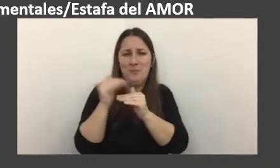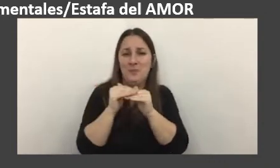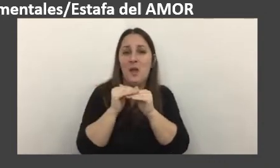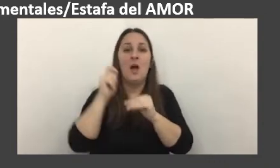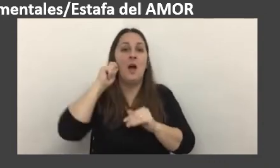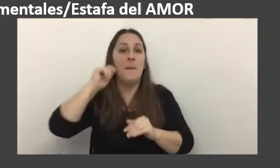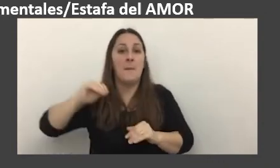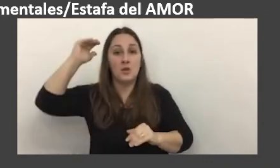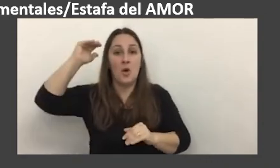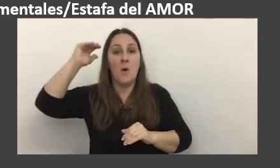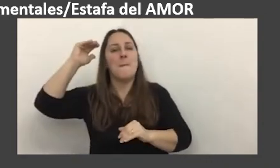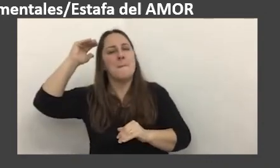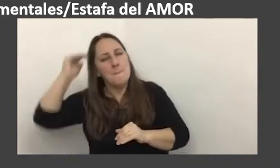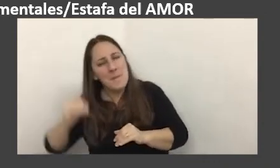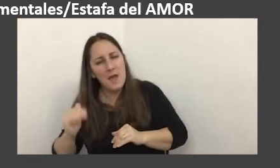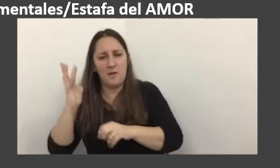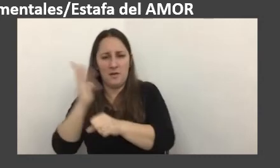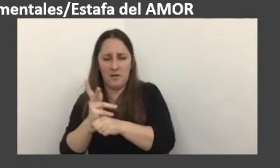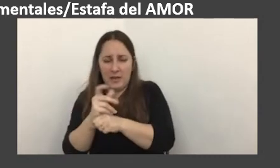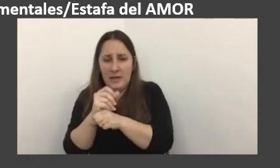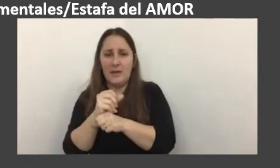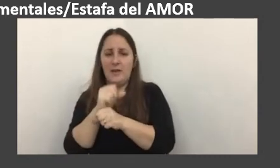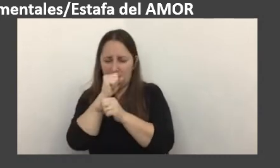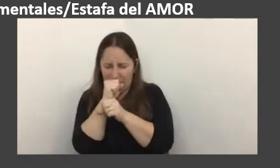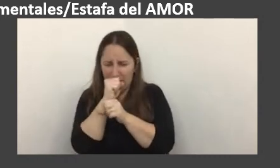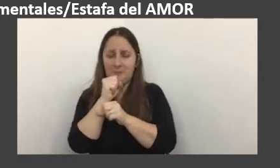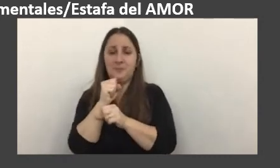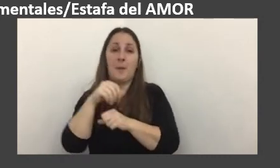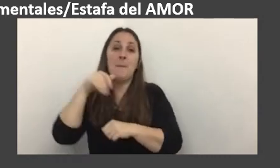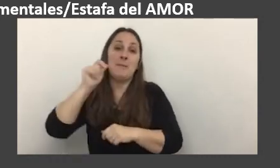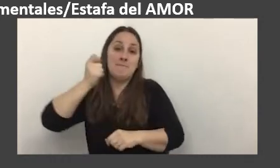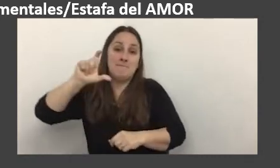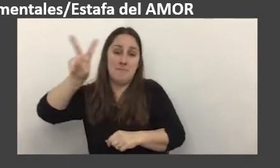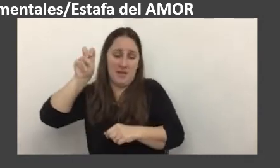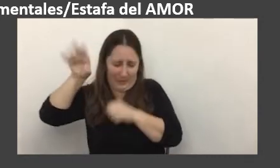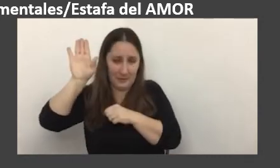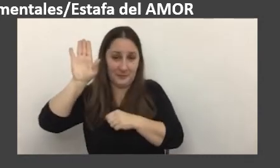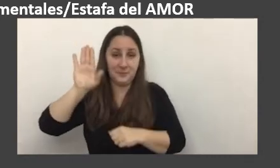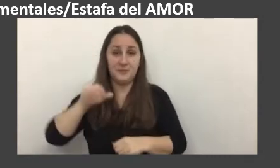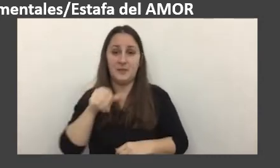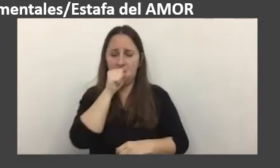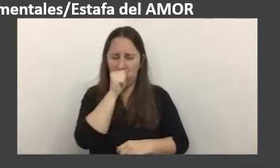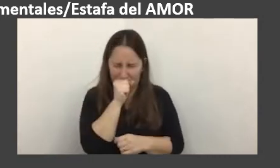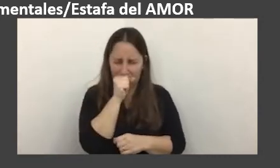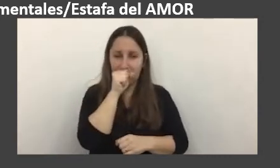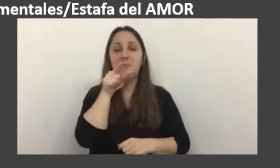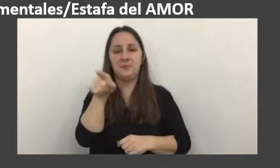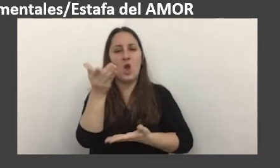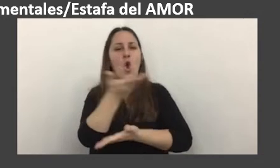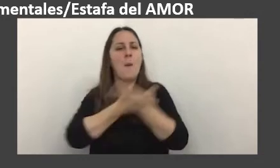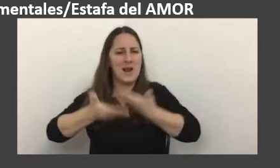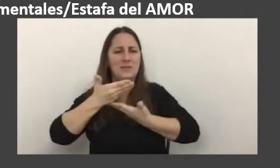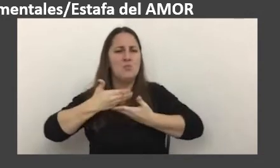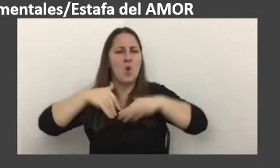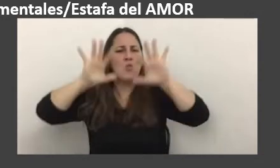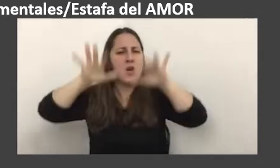adultos mayores caen menos pero cuando caen caen por mucho más dinero esto después se los vamos a compartir es muy largo y